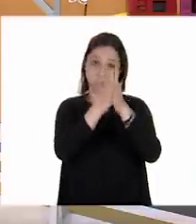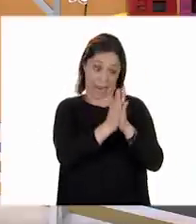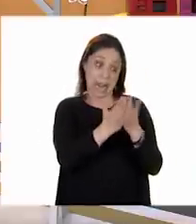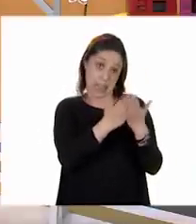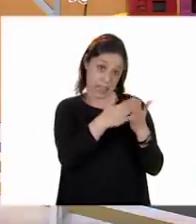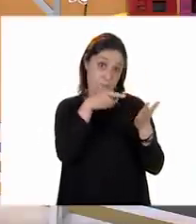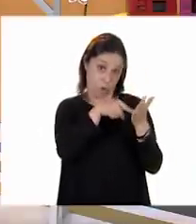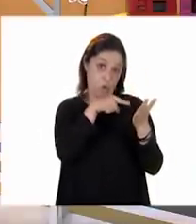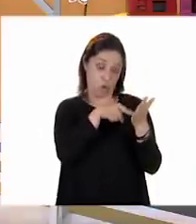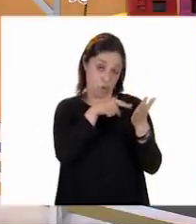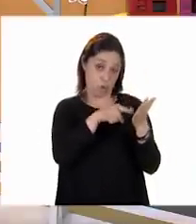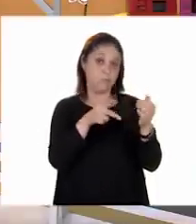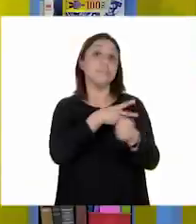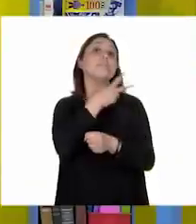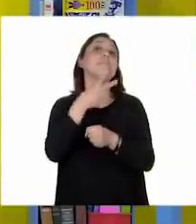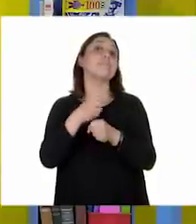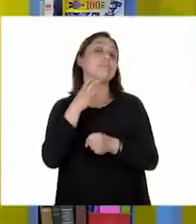Un libro, Un ¿El segundo?